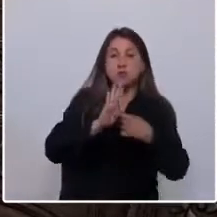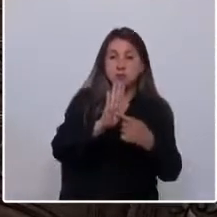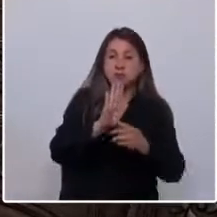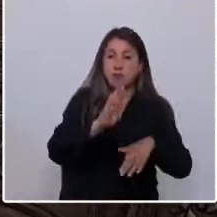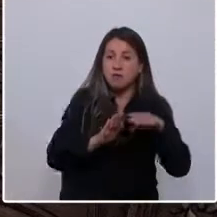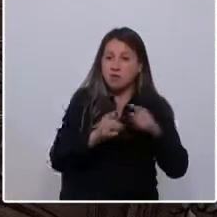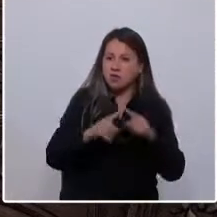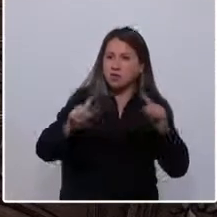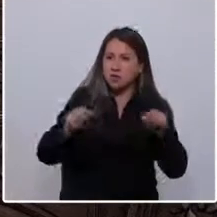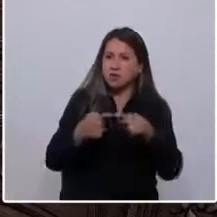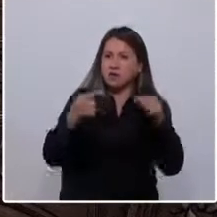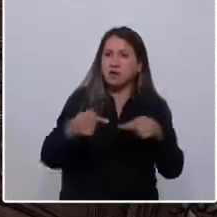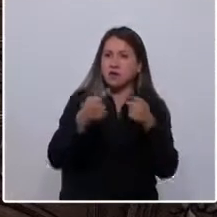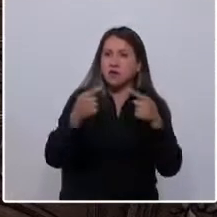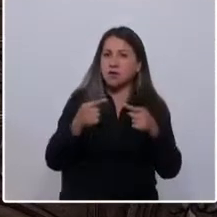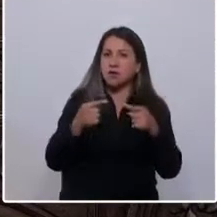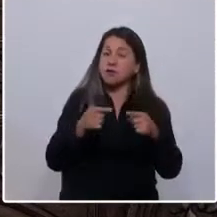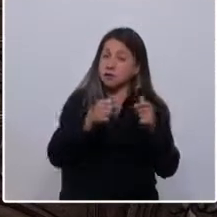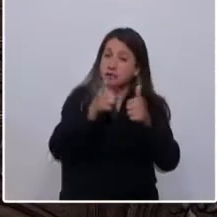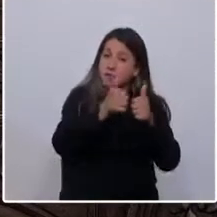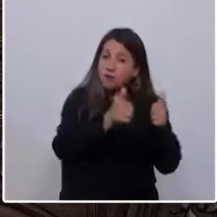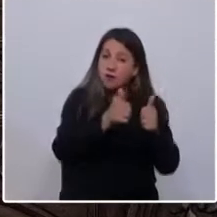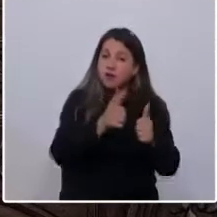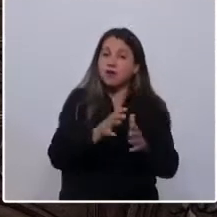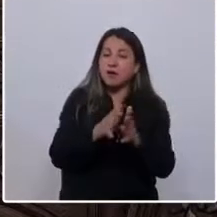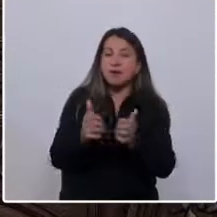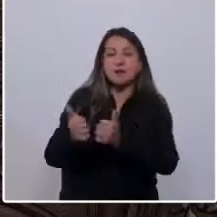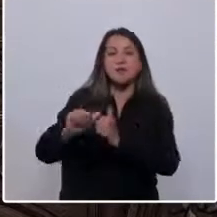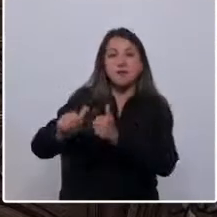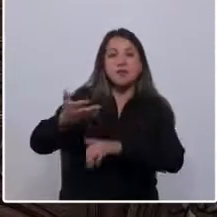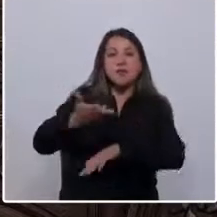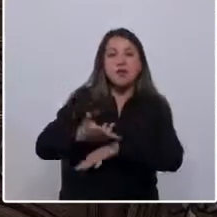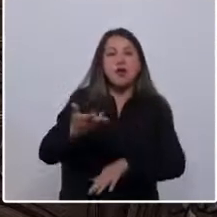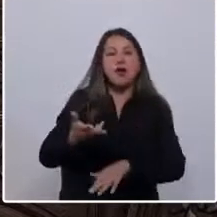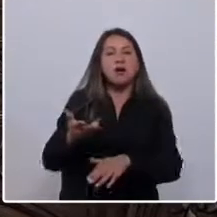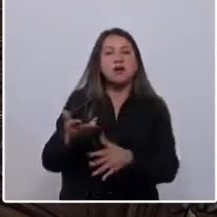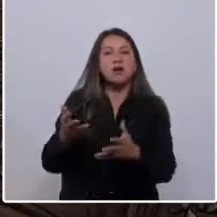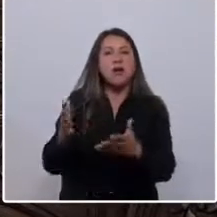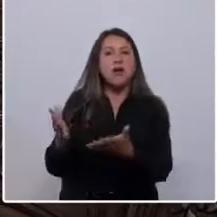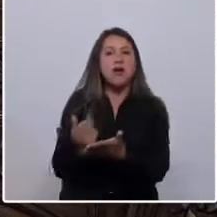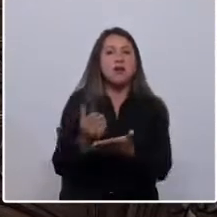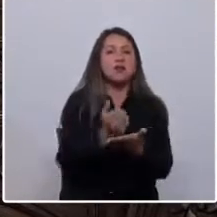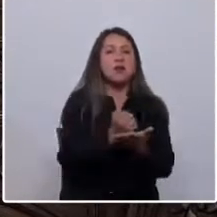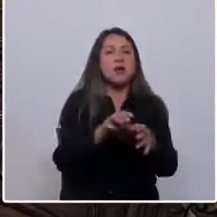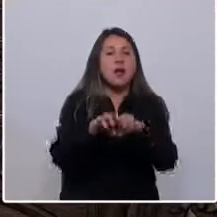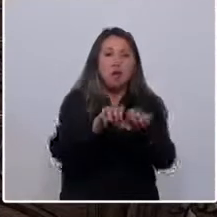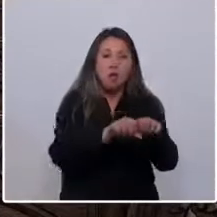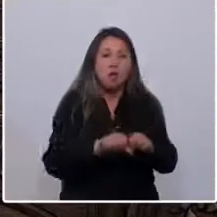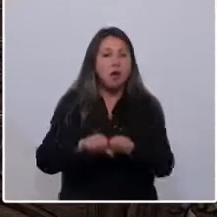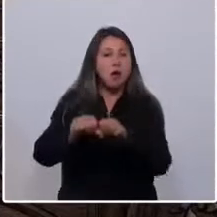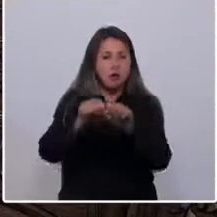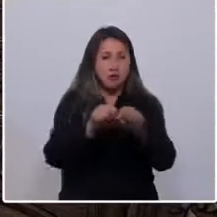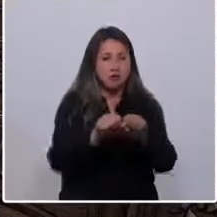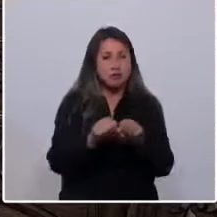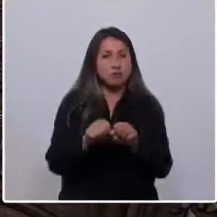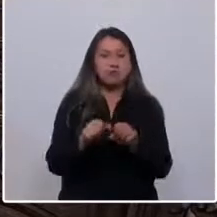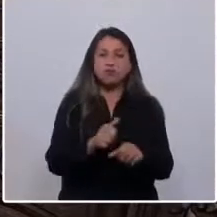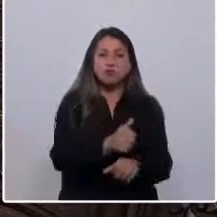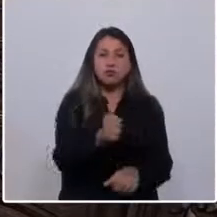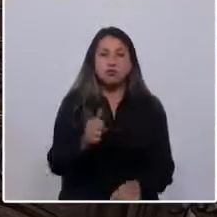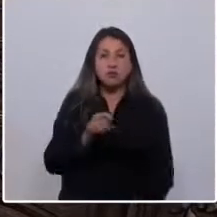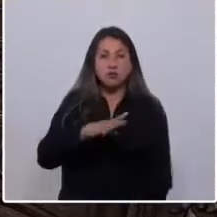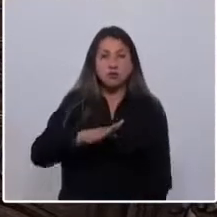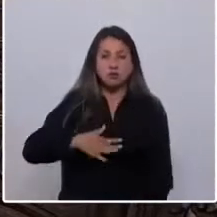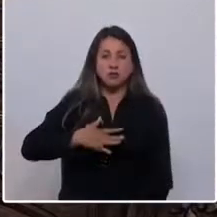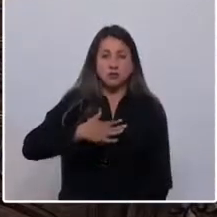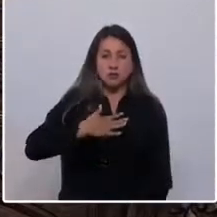distintas, son todas legítimas. El gran desafío que tenemos es poder encontrar en ellos los acuerdos necesarios para que todos los chilenos y